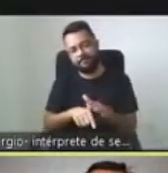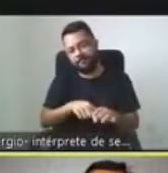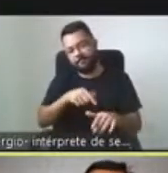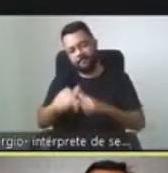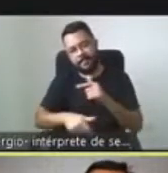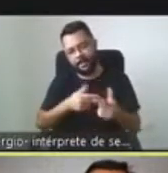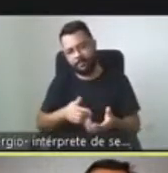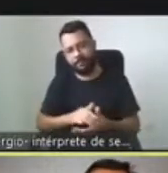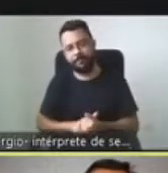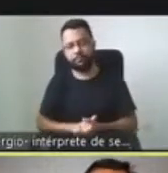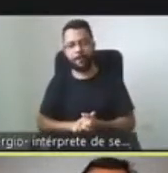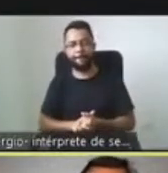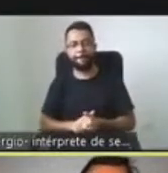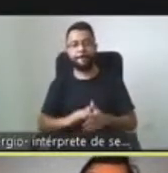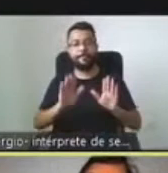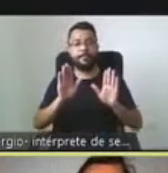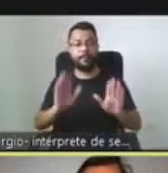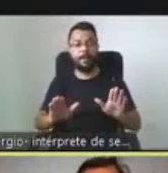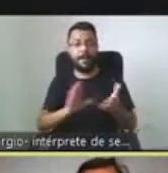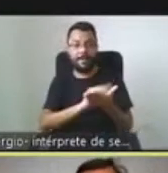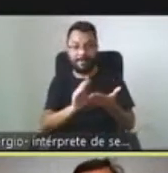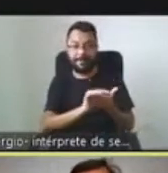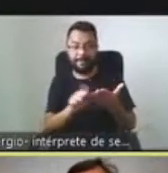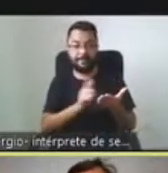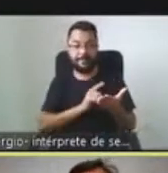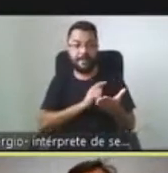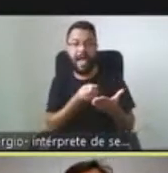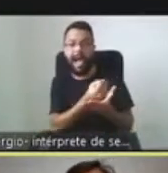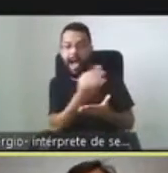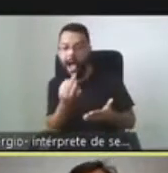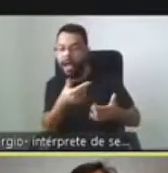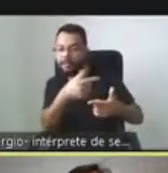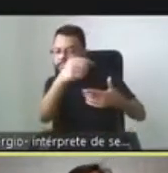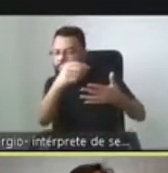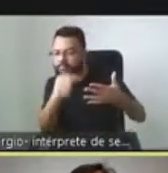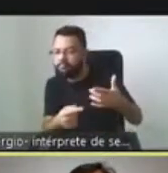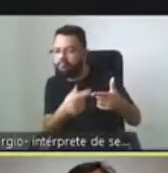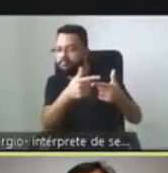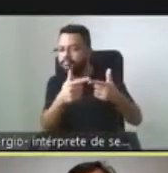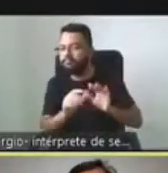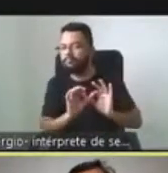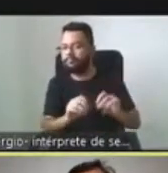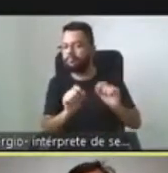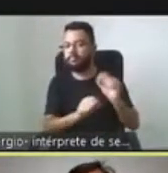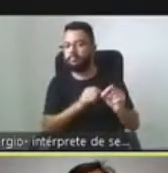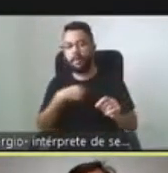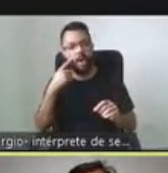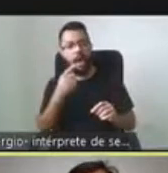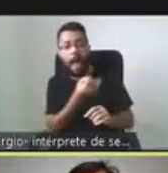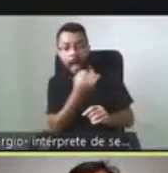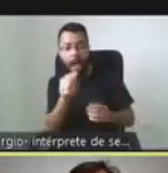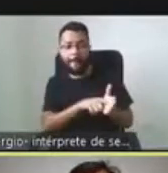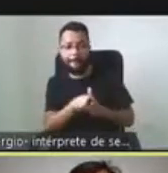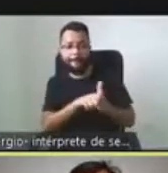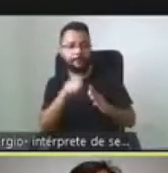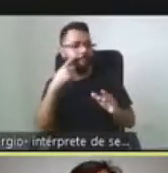Hay algunos investigadores además alrededor del mundo que han encontrado como nudos críticos en esta área